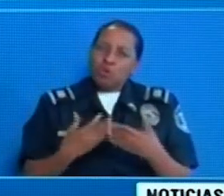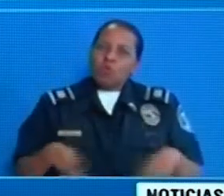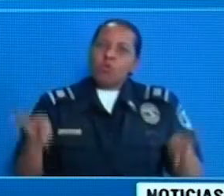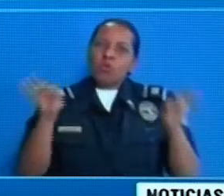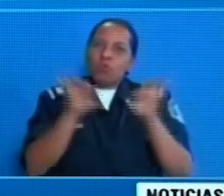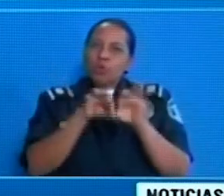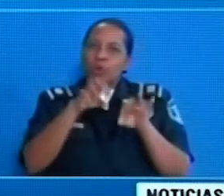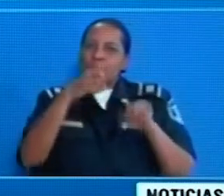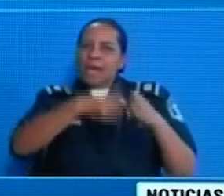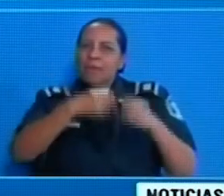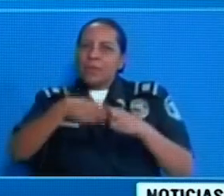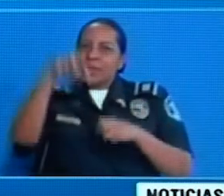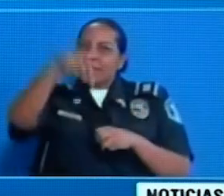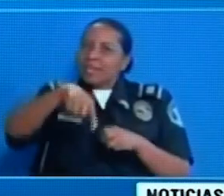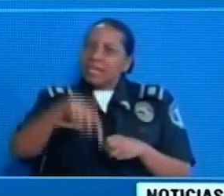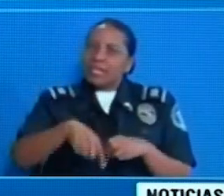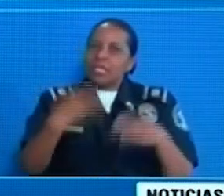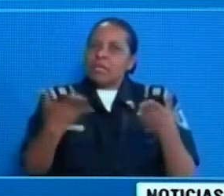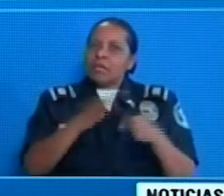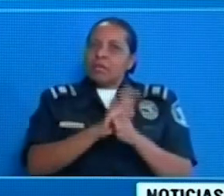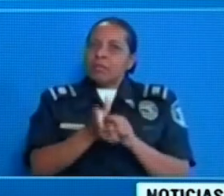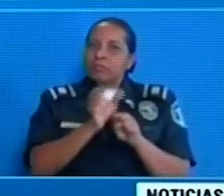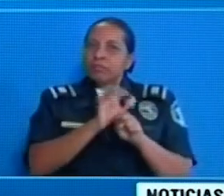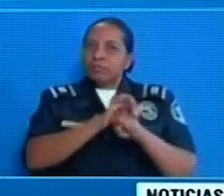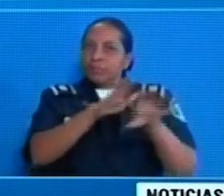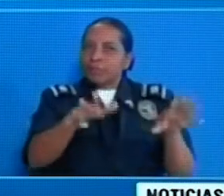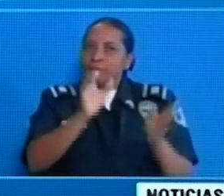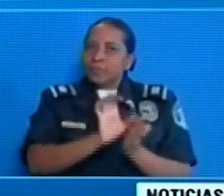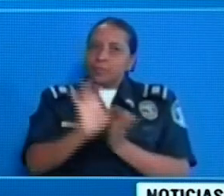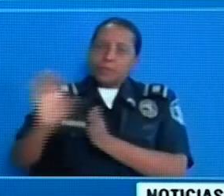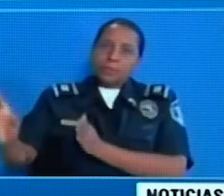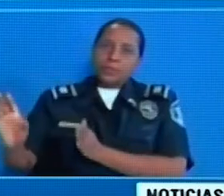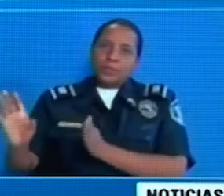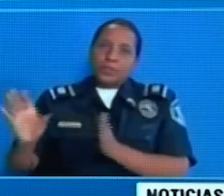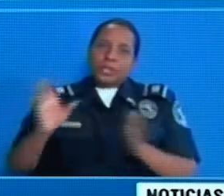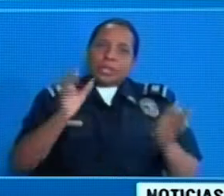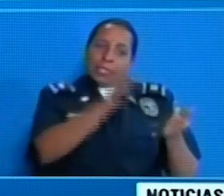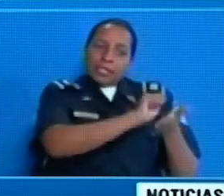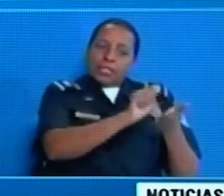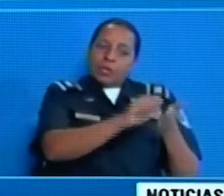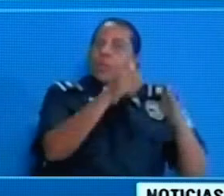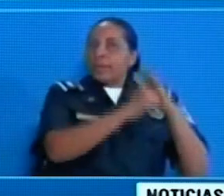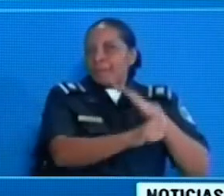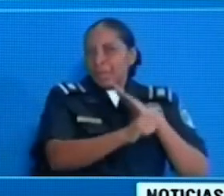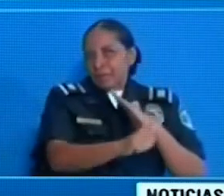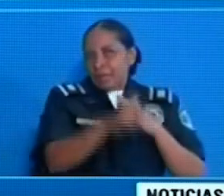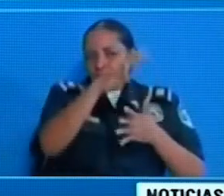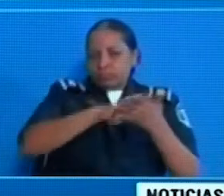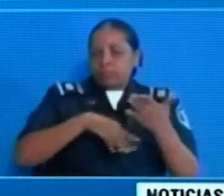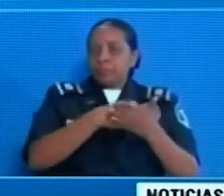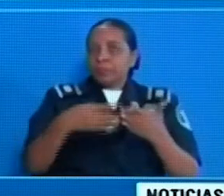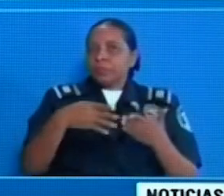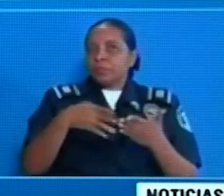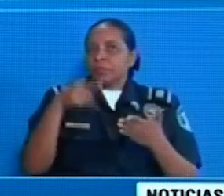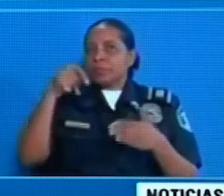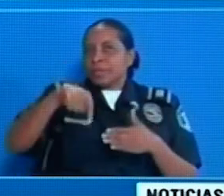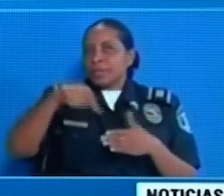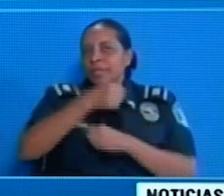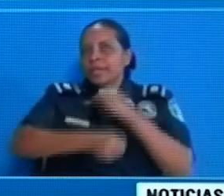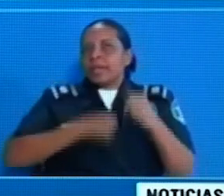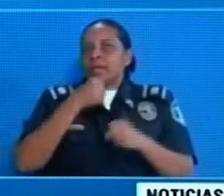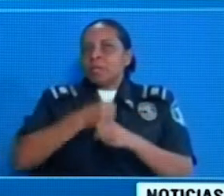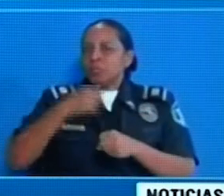resaltar que excluye a los centros educativos particulares con calendario internacional que culminan el año lectivo